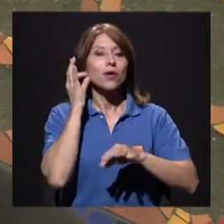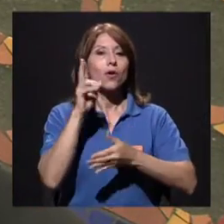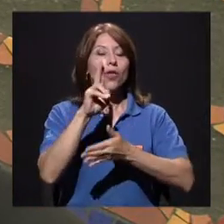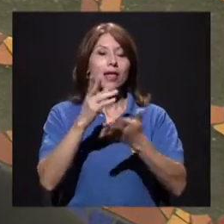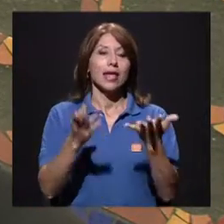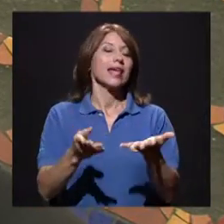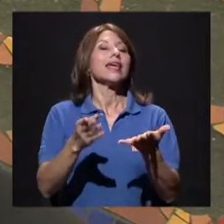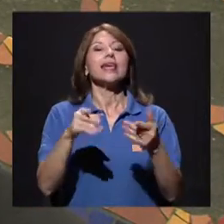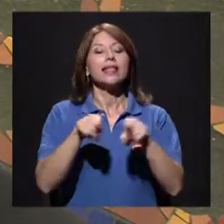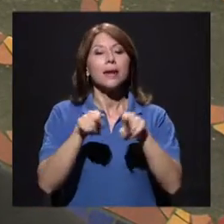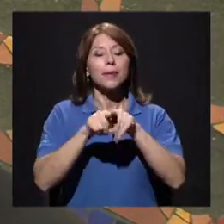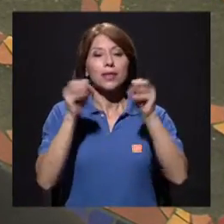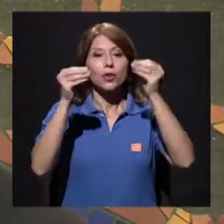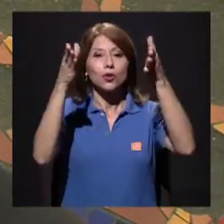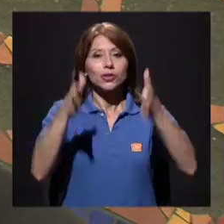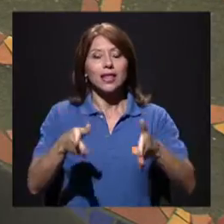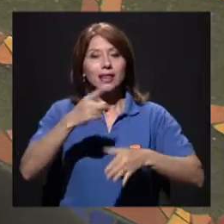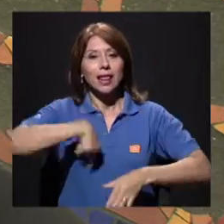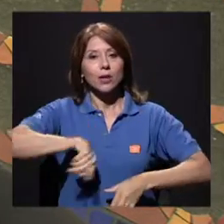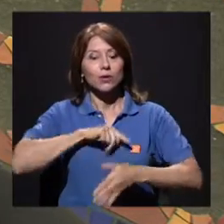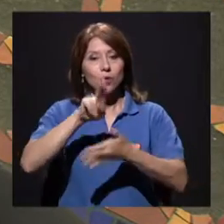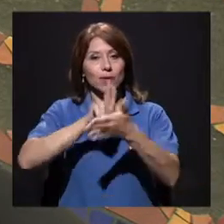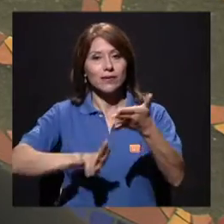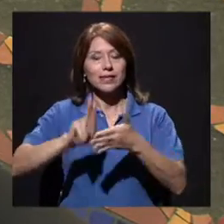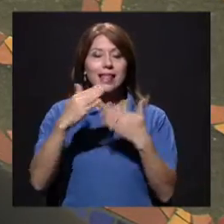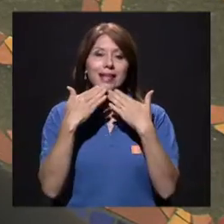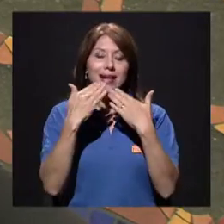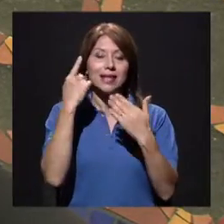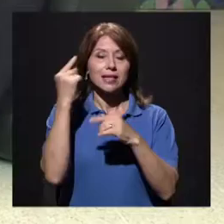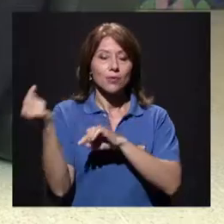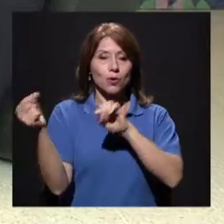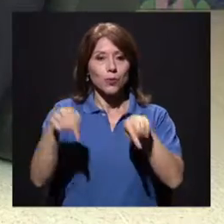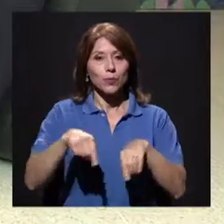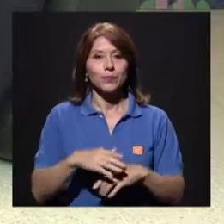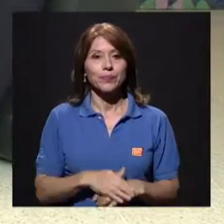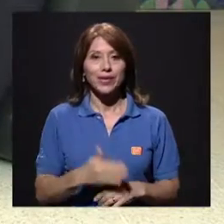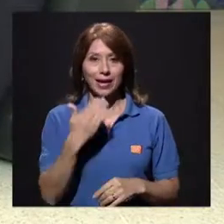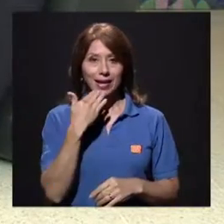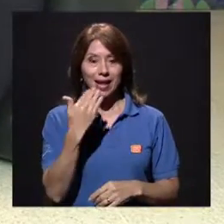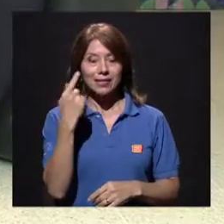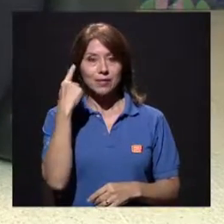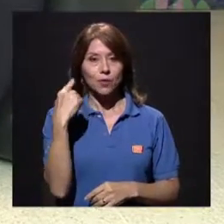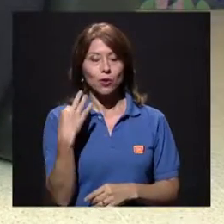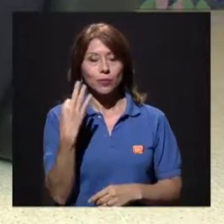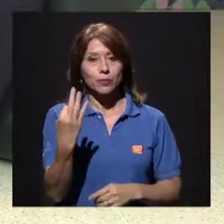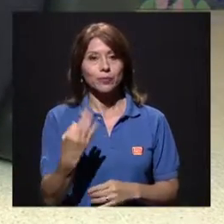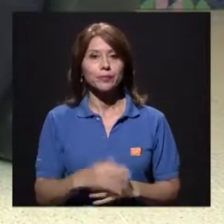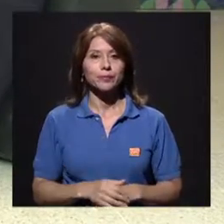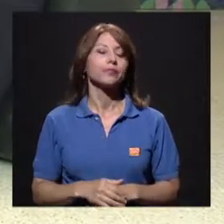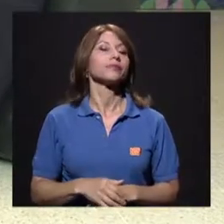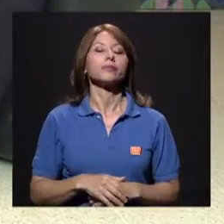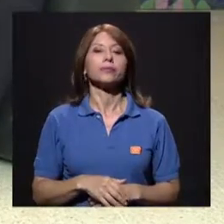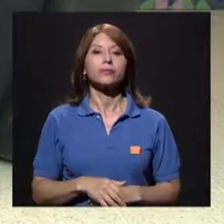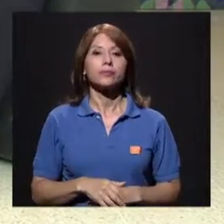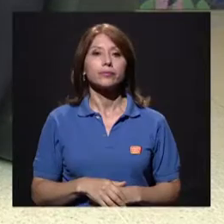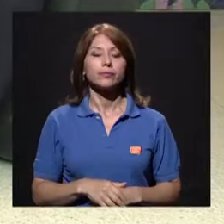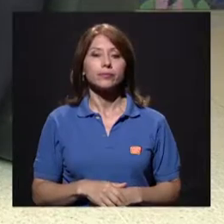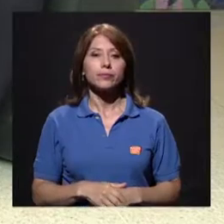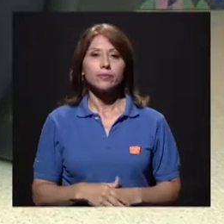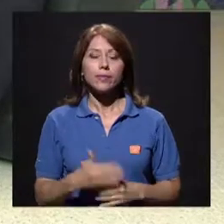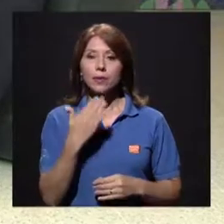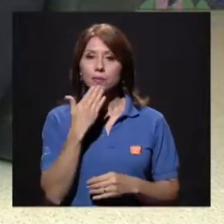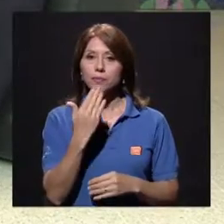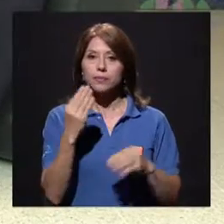de Educación Física de nuestra universidad. Gracias por estar con nosotros. Muchas gracias a ustedes por la invitación. Muchísimas gracias,